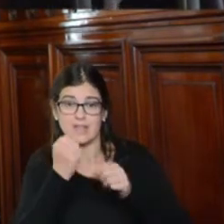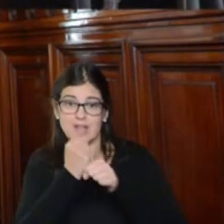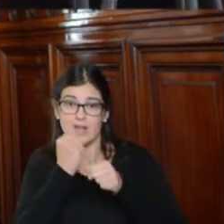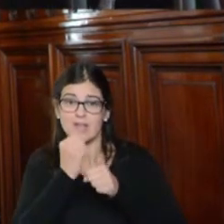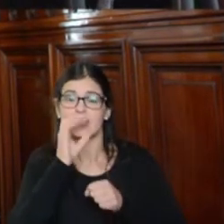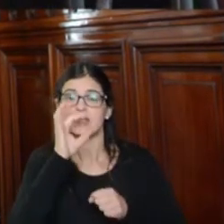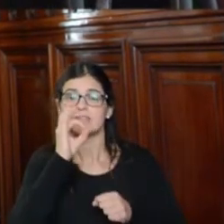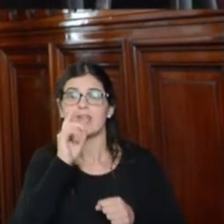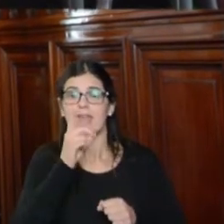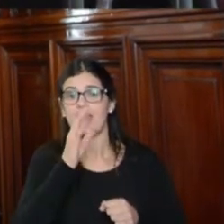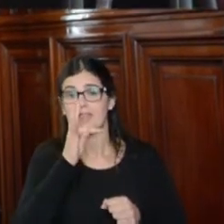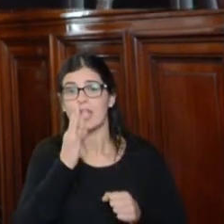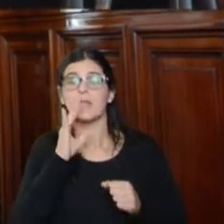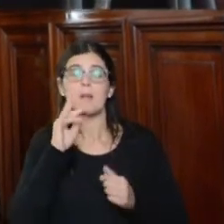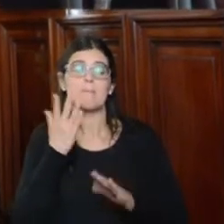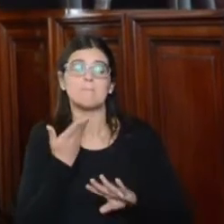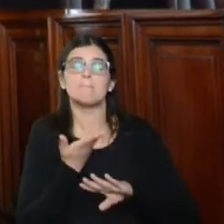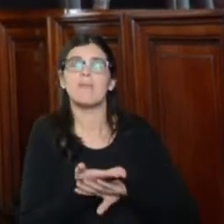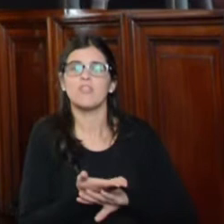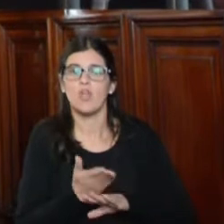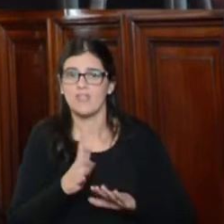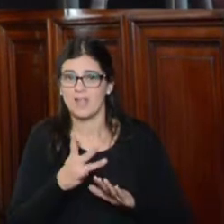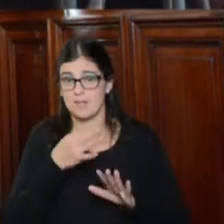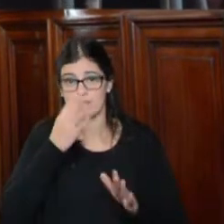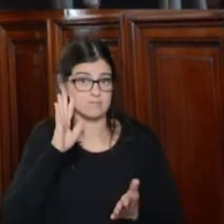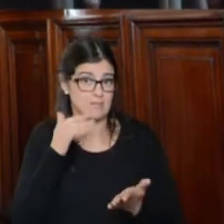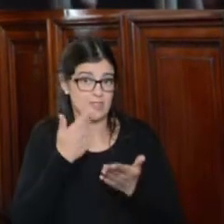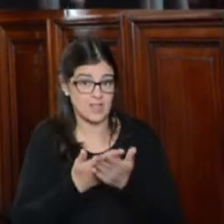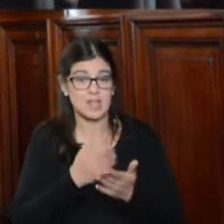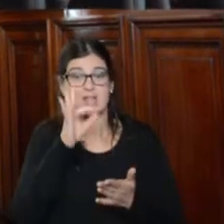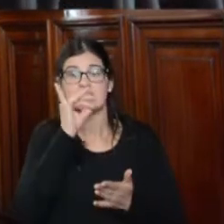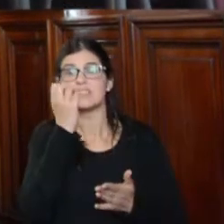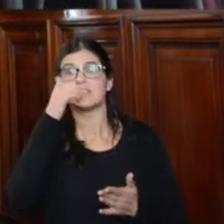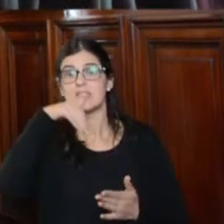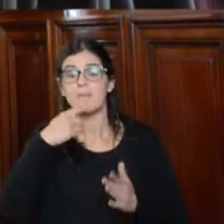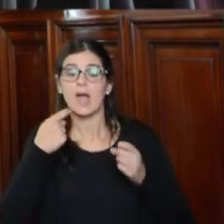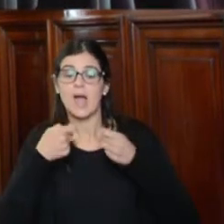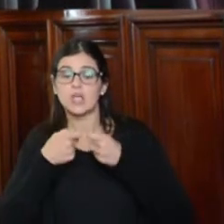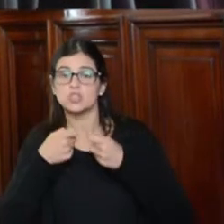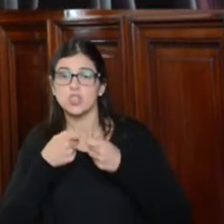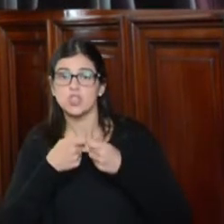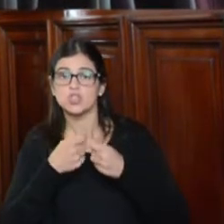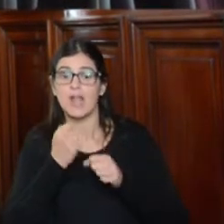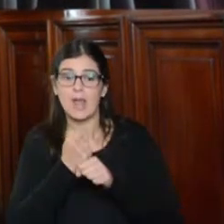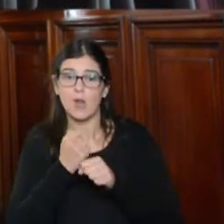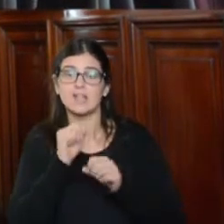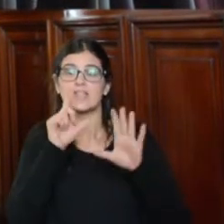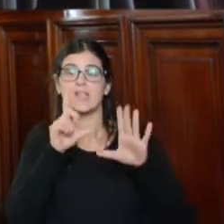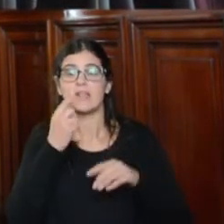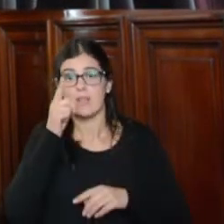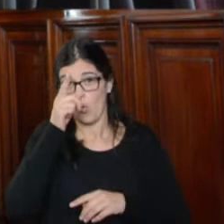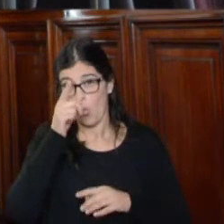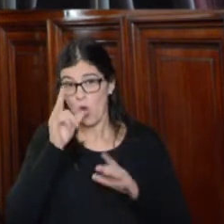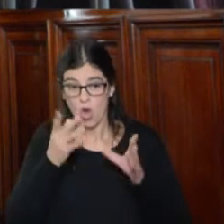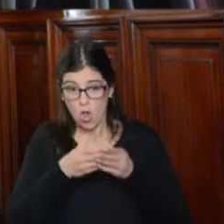CGT, va a plantear el petitorio. Luego, Gustavo Ciampa, de la Asociación de Abogados Laboralistas, 7 de julio, va